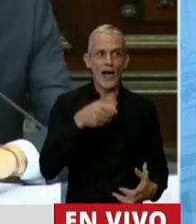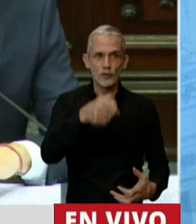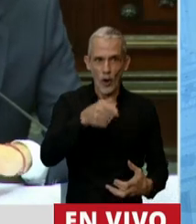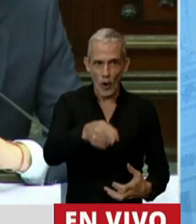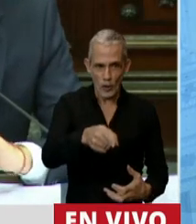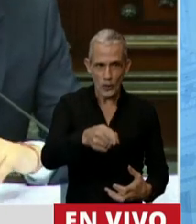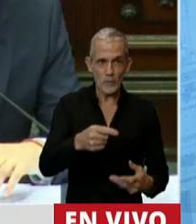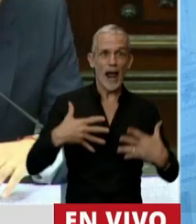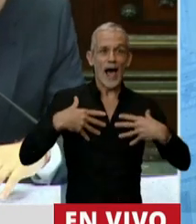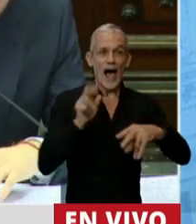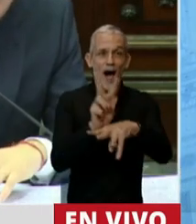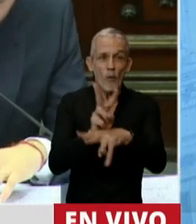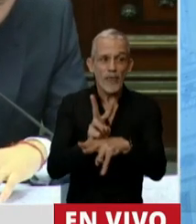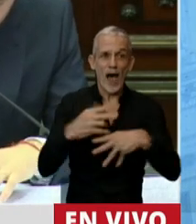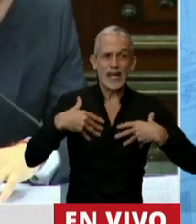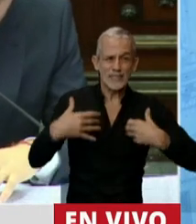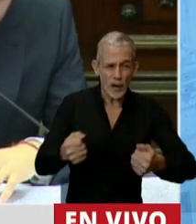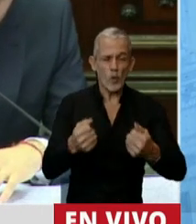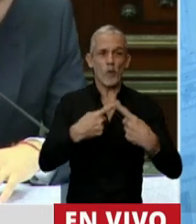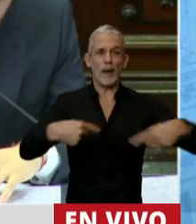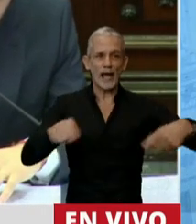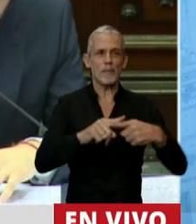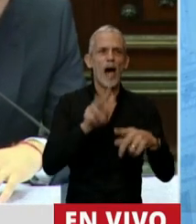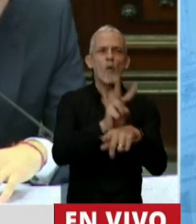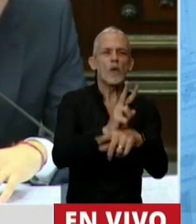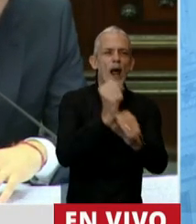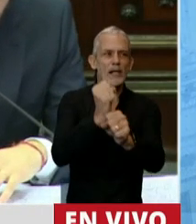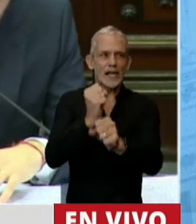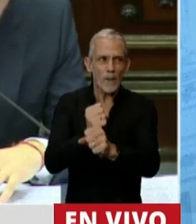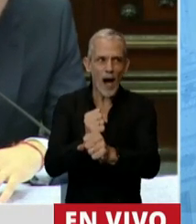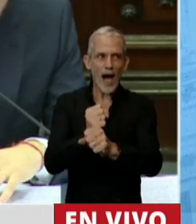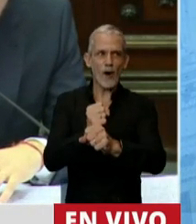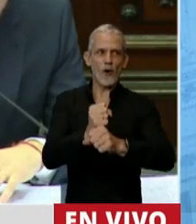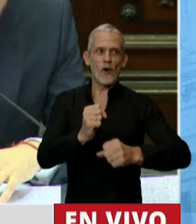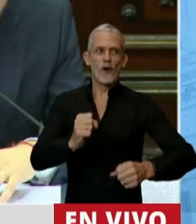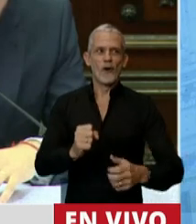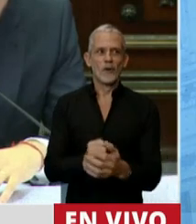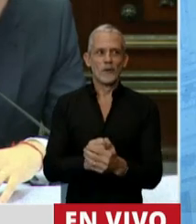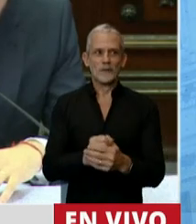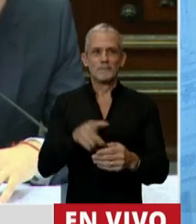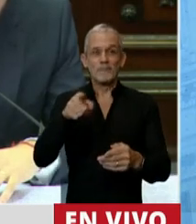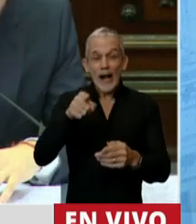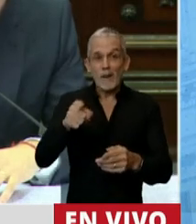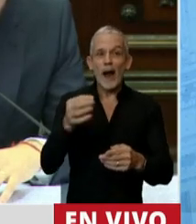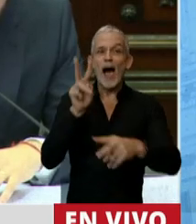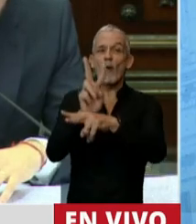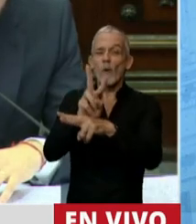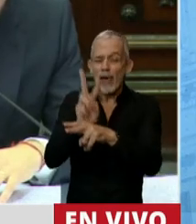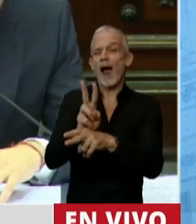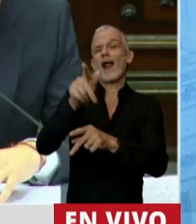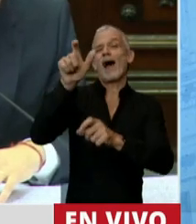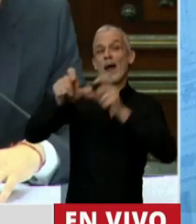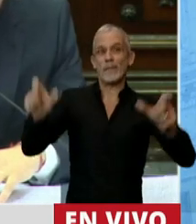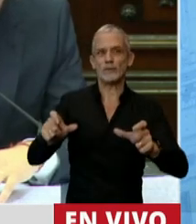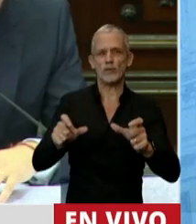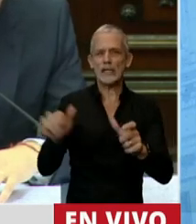cuidar la salud, a cuidar la producción, a cuidar el trabajo, a cuidar el comercio, al cuidar a los que menos y las